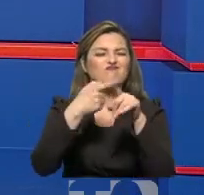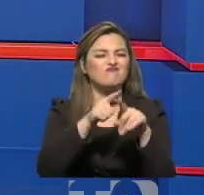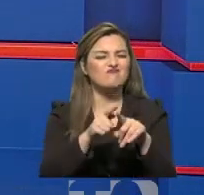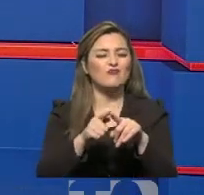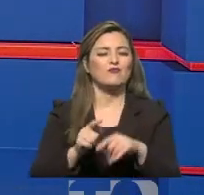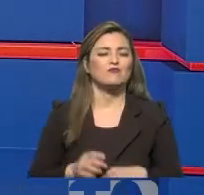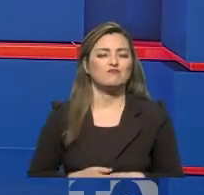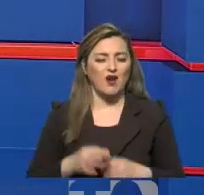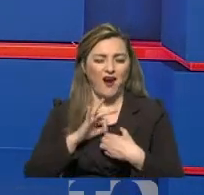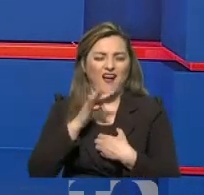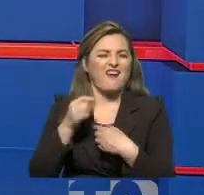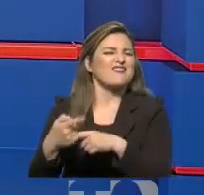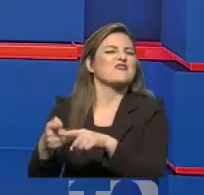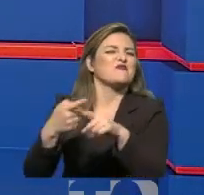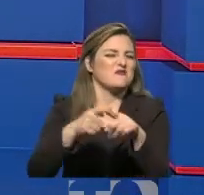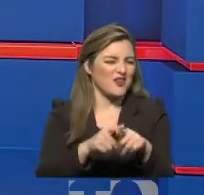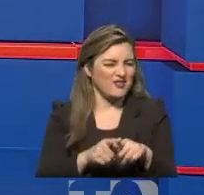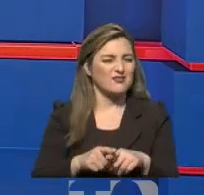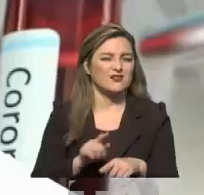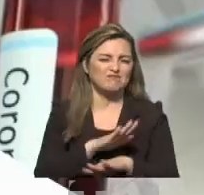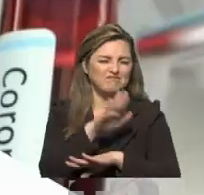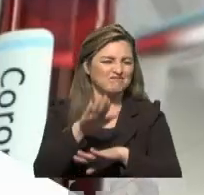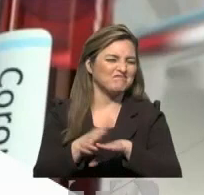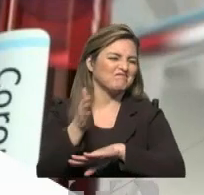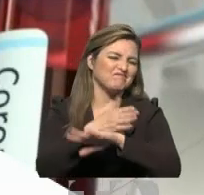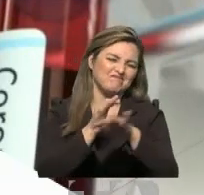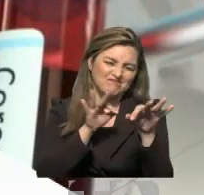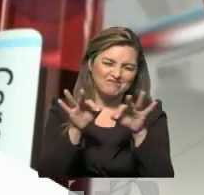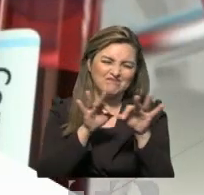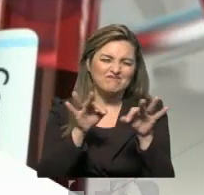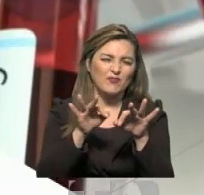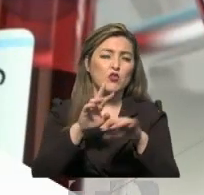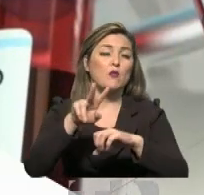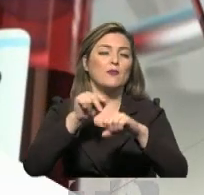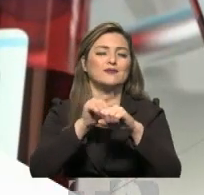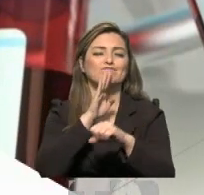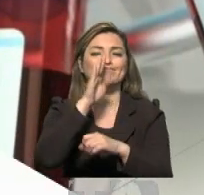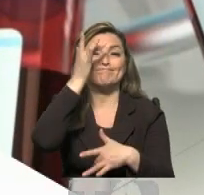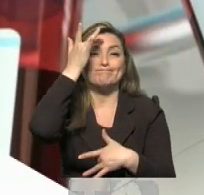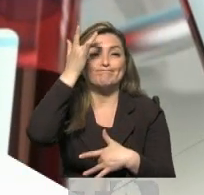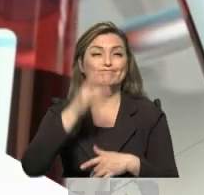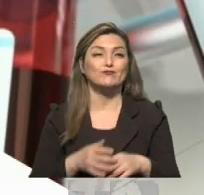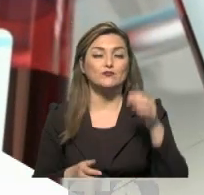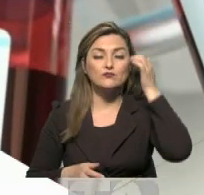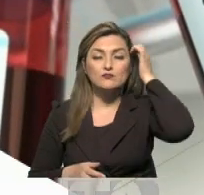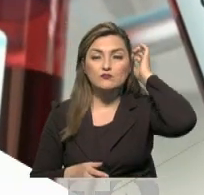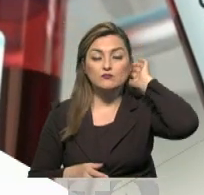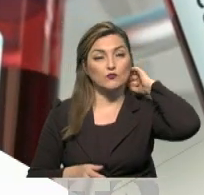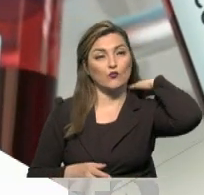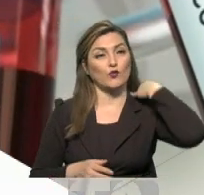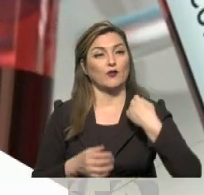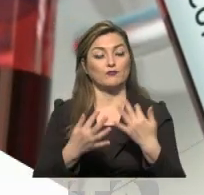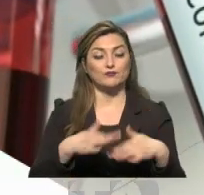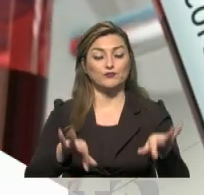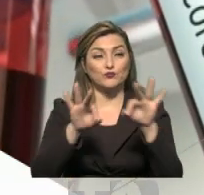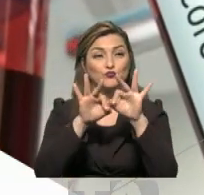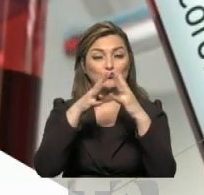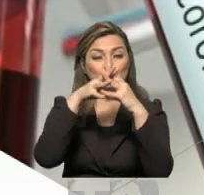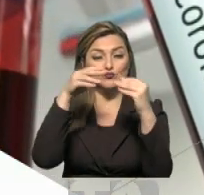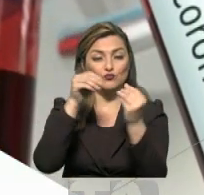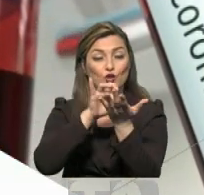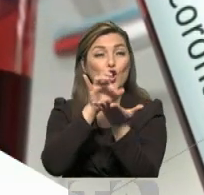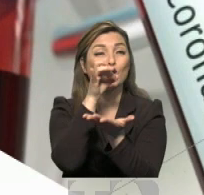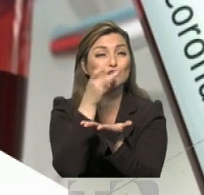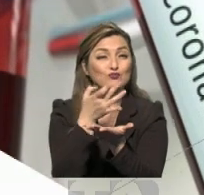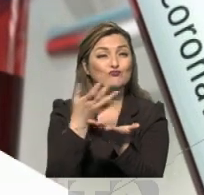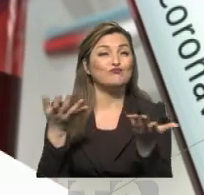coronavirus que nosotros hemos hablado en ocasiones anteriores que también son muy comunes y nos enferman. Es importantísimo entender que estos medicamentos